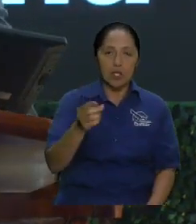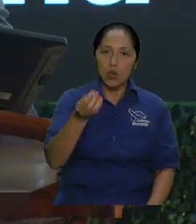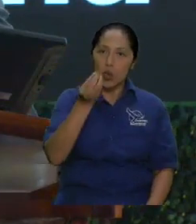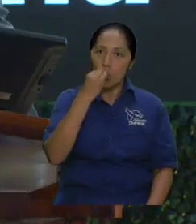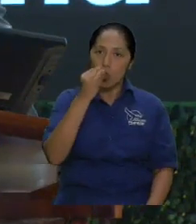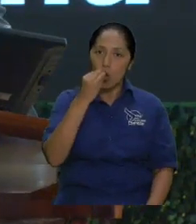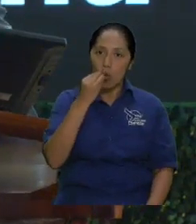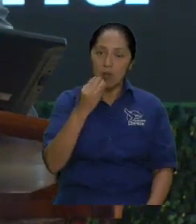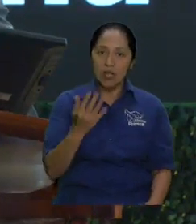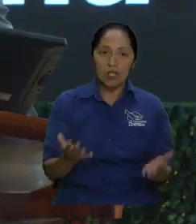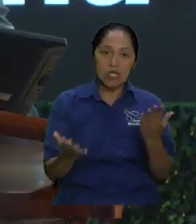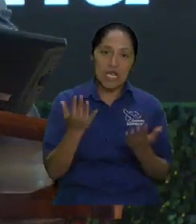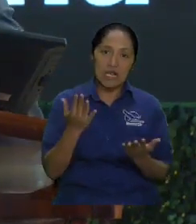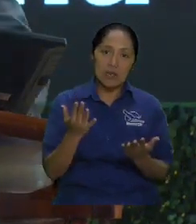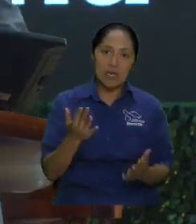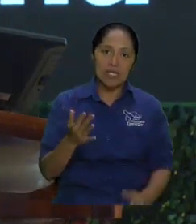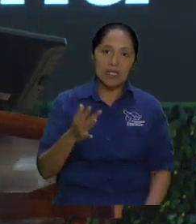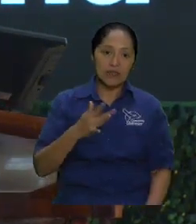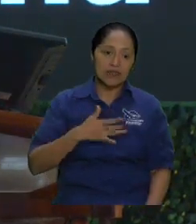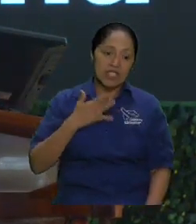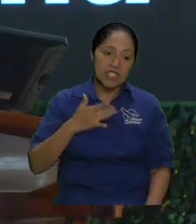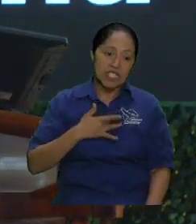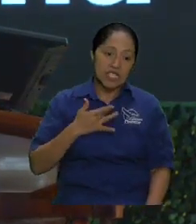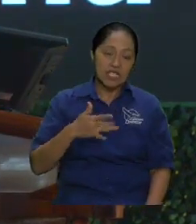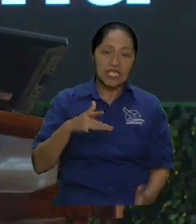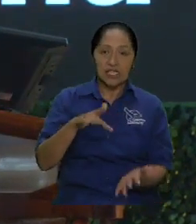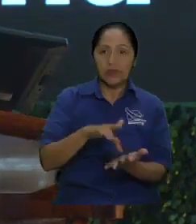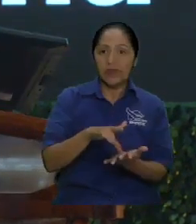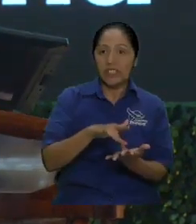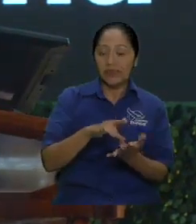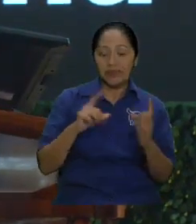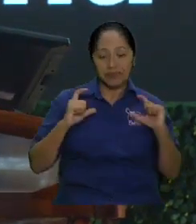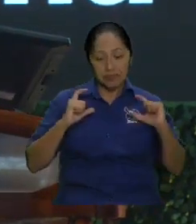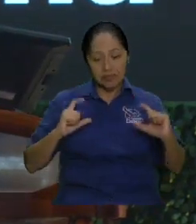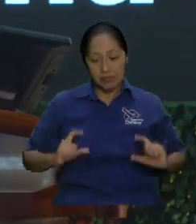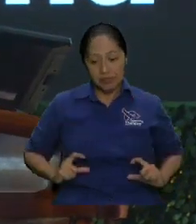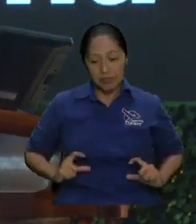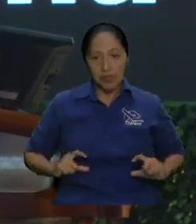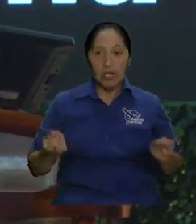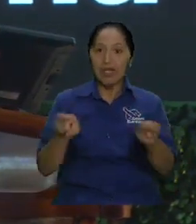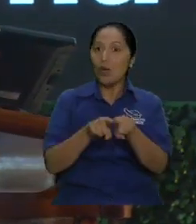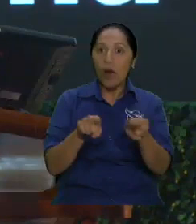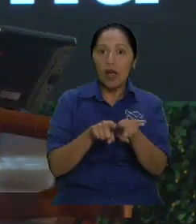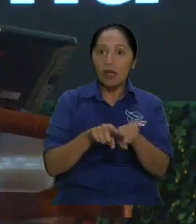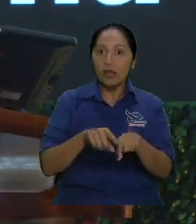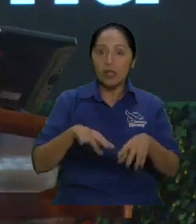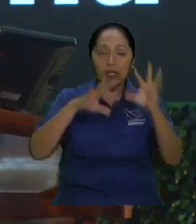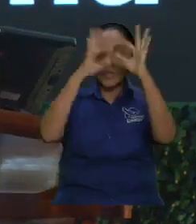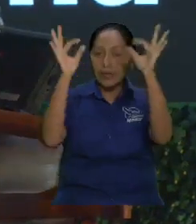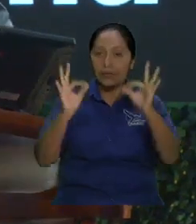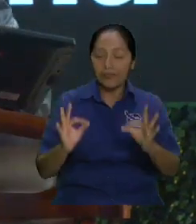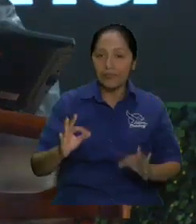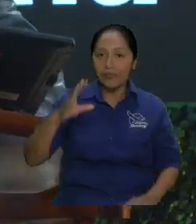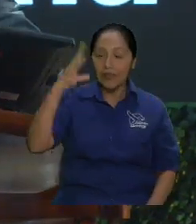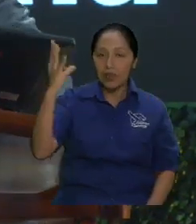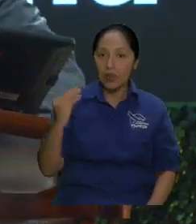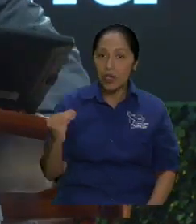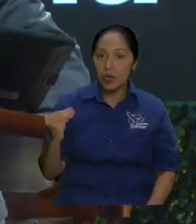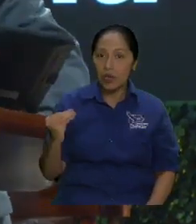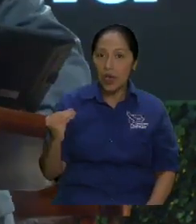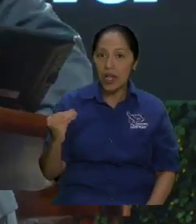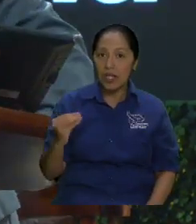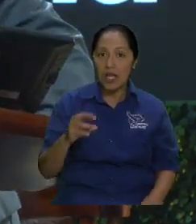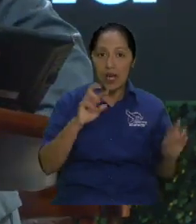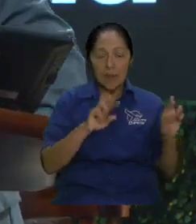Entonces miremos aquí como que es lo que es bueno. Bueno ya tenemos una consecuencia si estás comiendo lo que es bueno tu alma está siendo deleitada en la abundancia pero